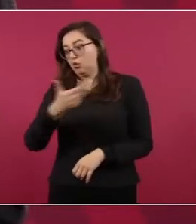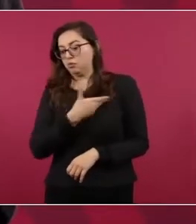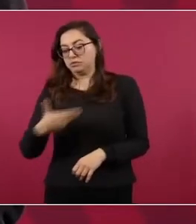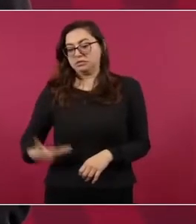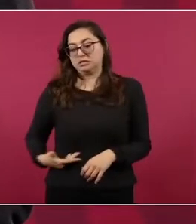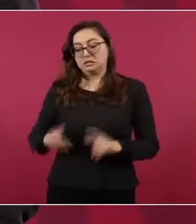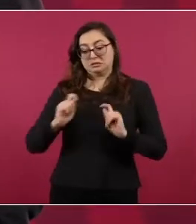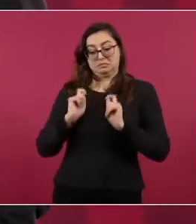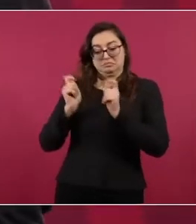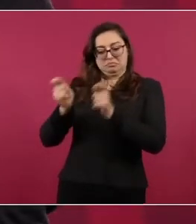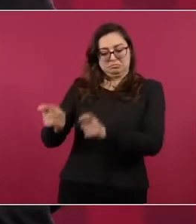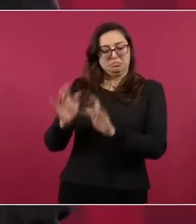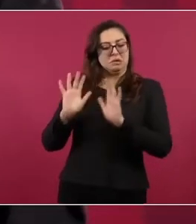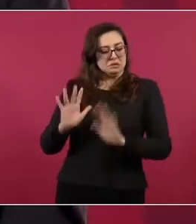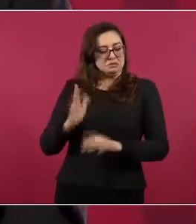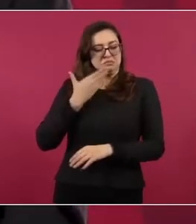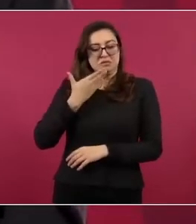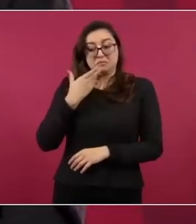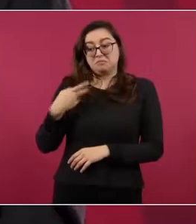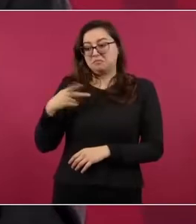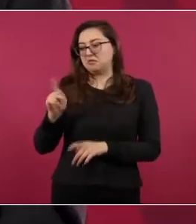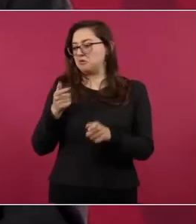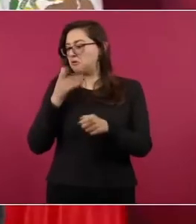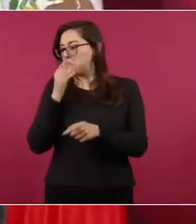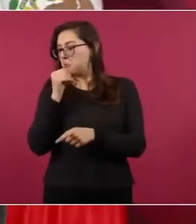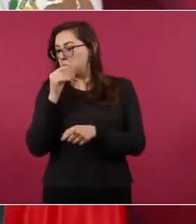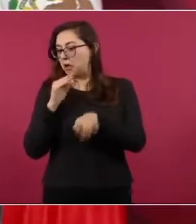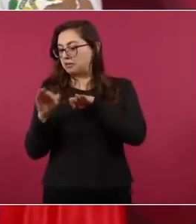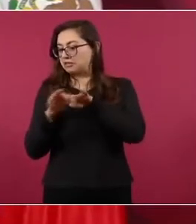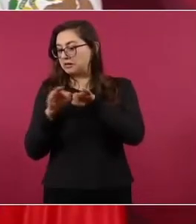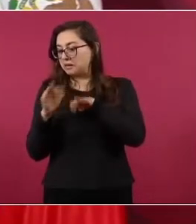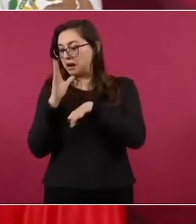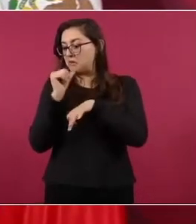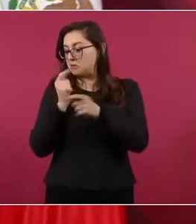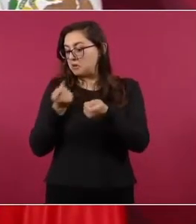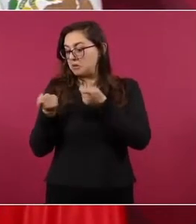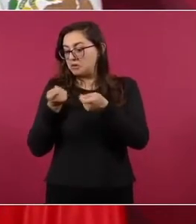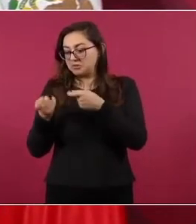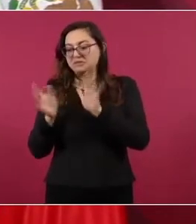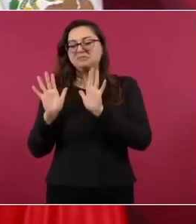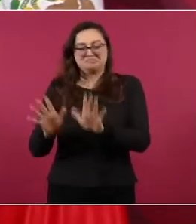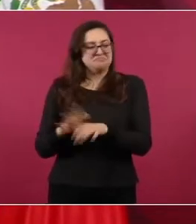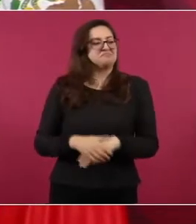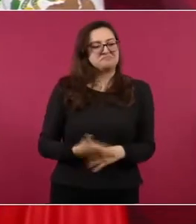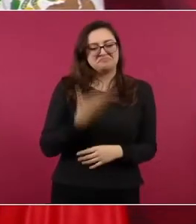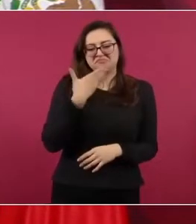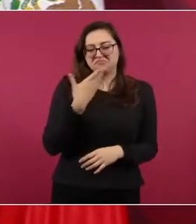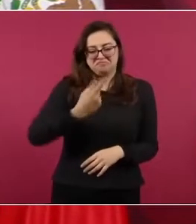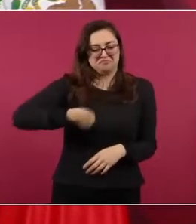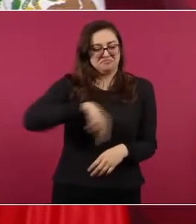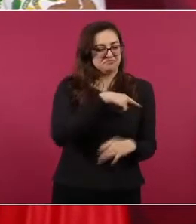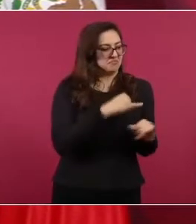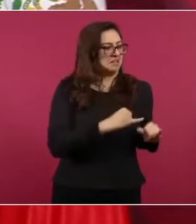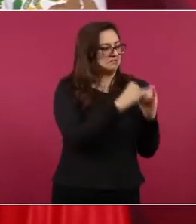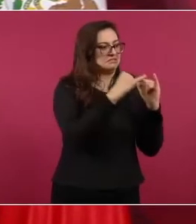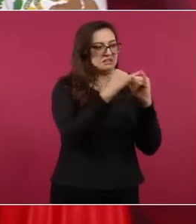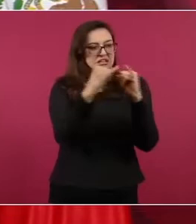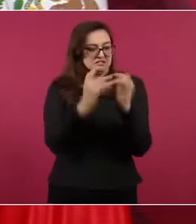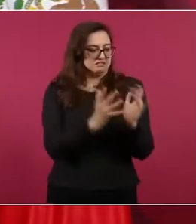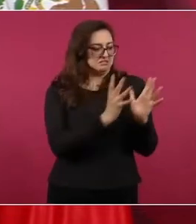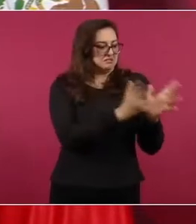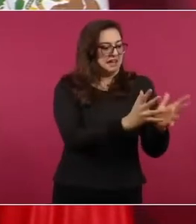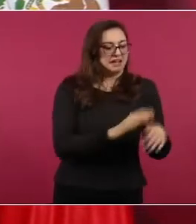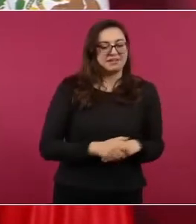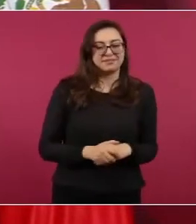Nada más que el pueblo de México actuó con mucha visión y con mucha